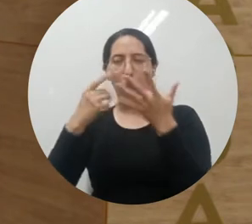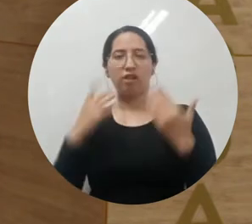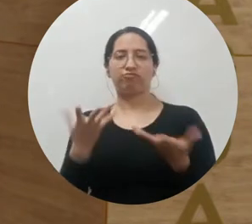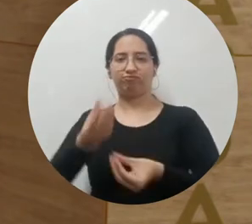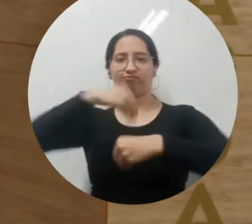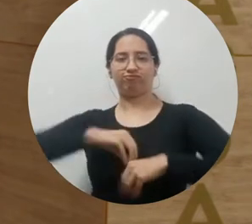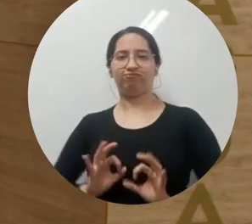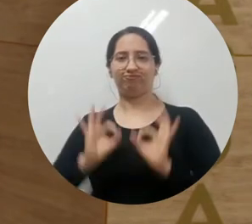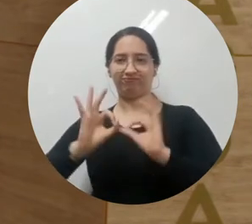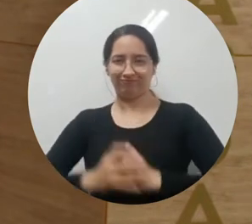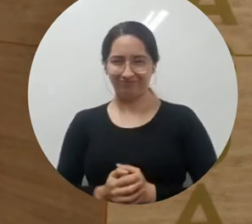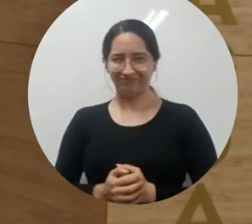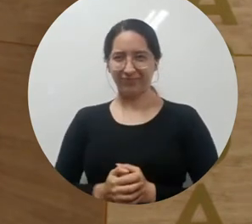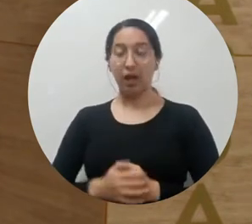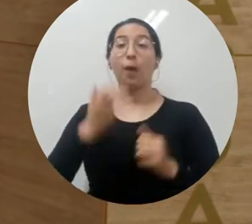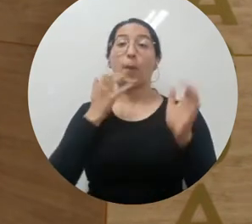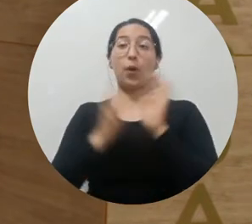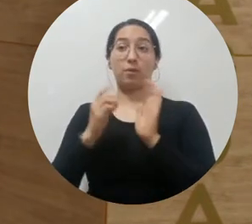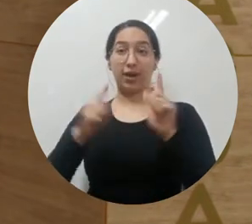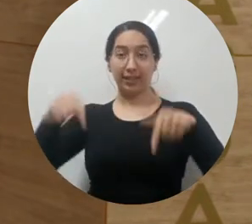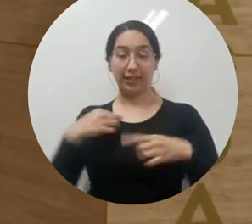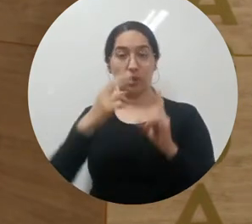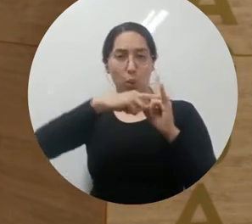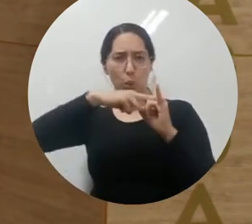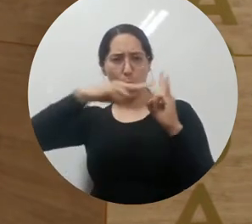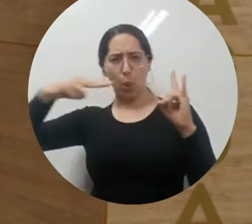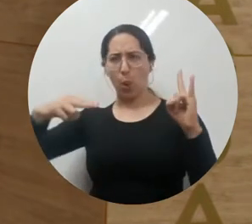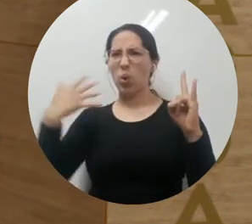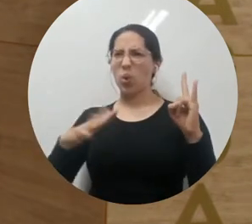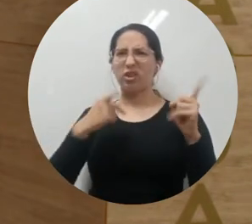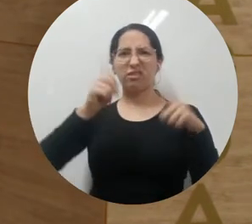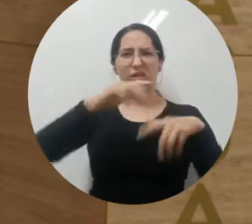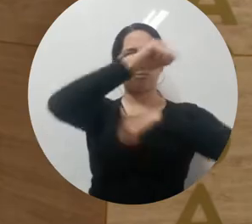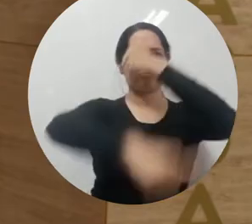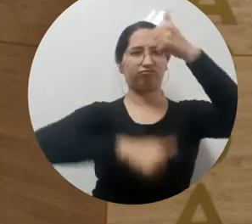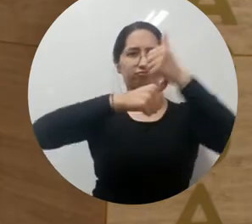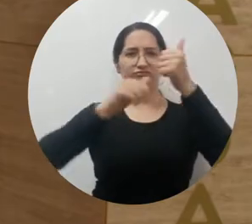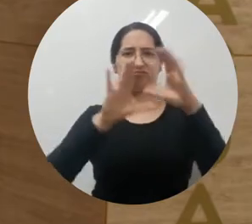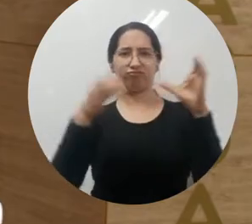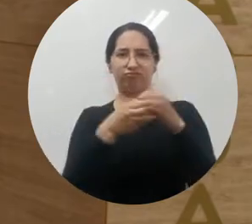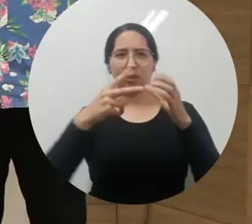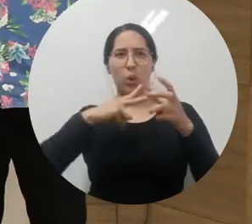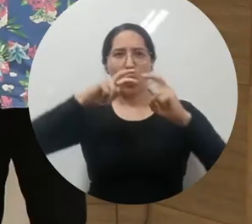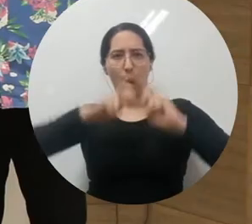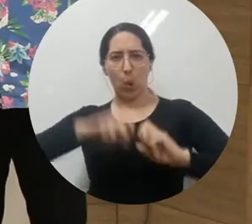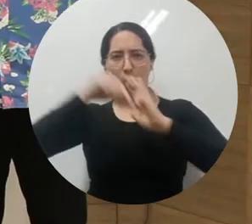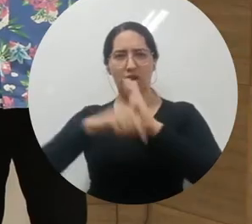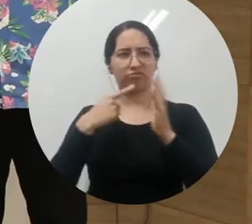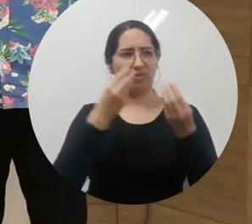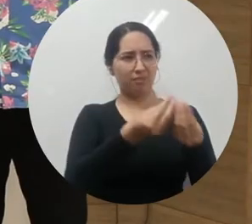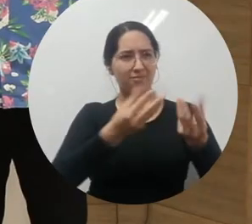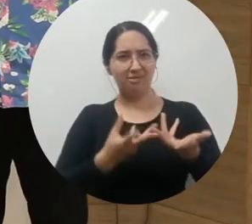motivación que la Universidad Magdalena hace atrás de la Vicerrectoría de Investigación. Estos